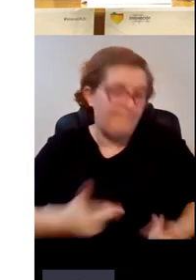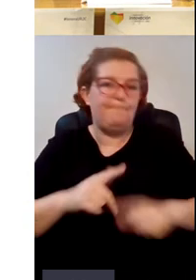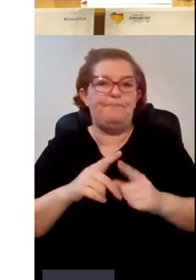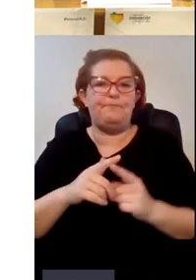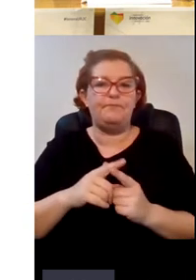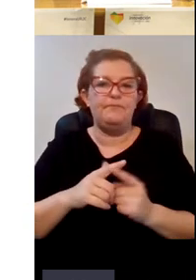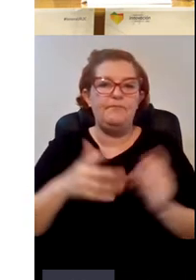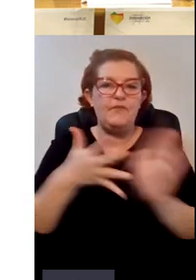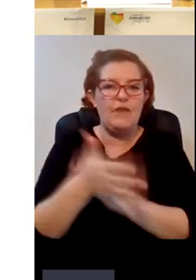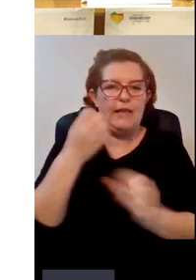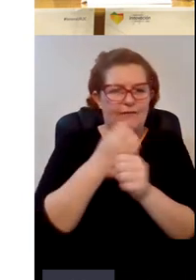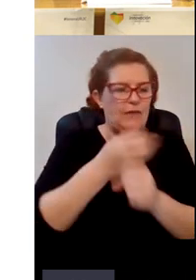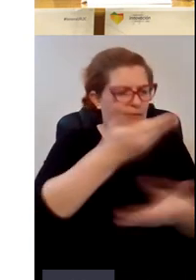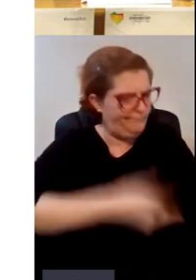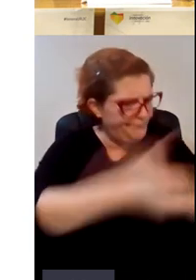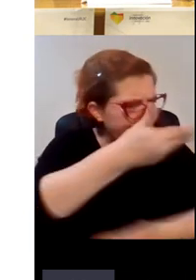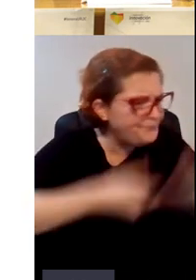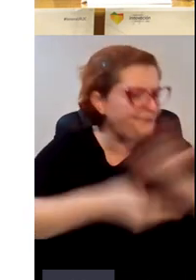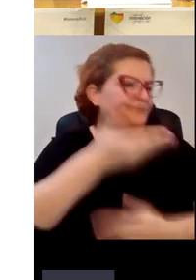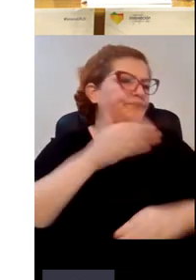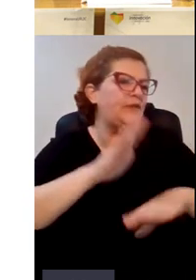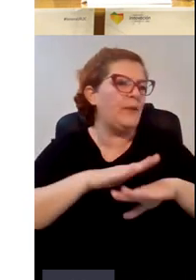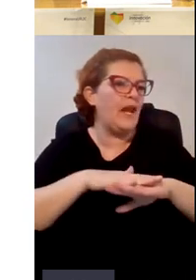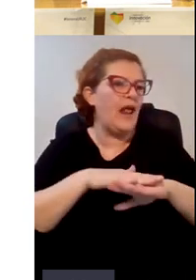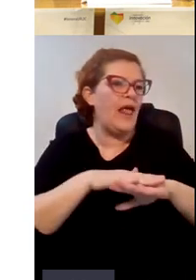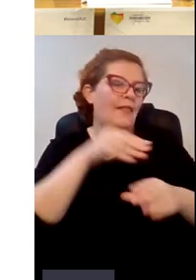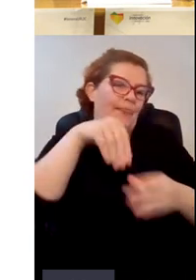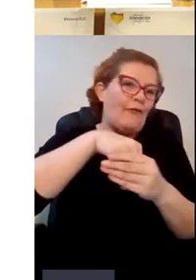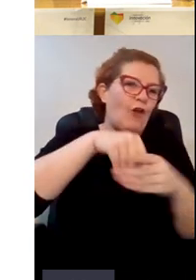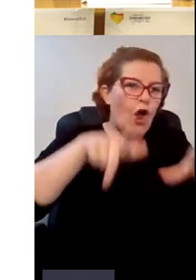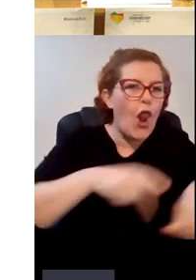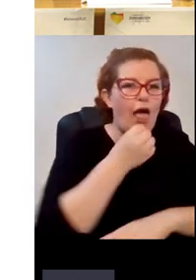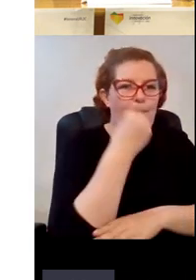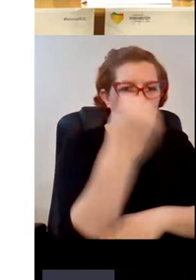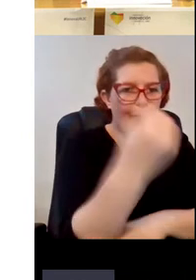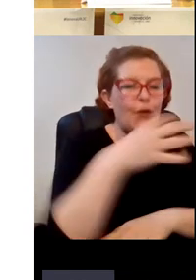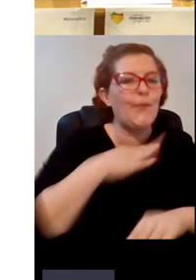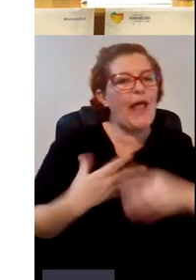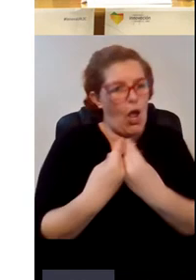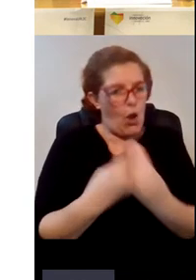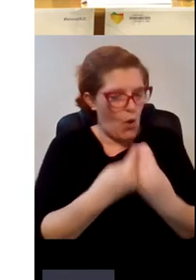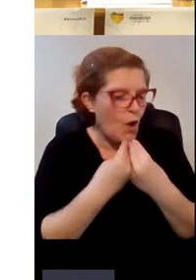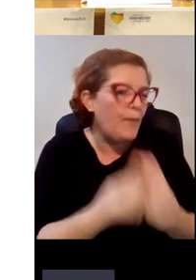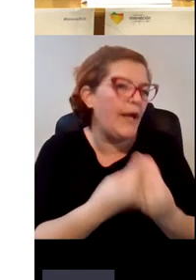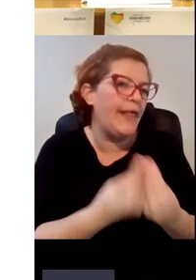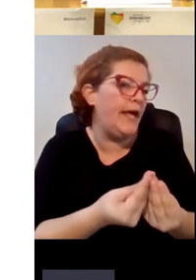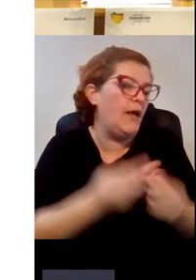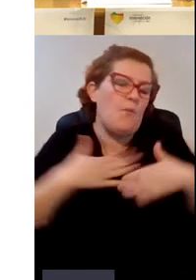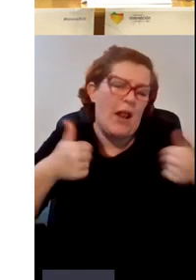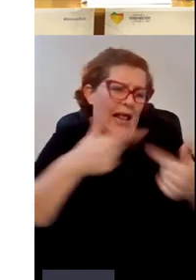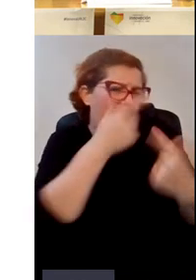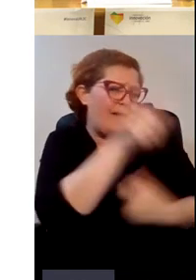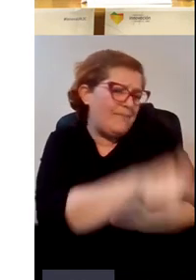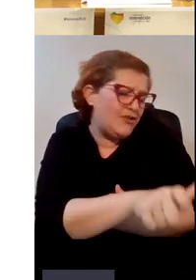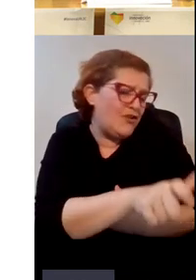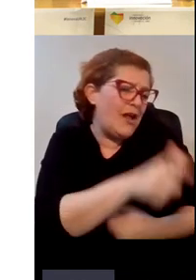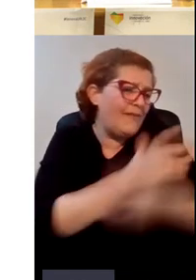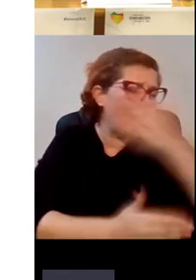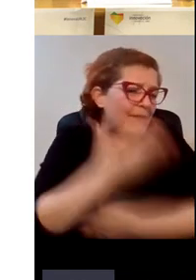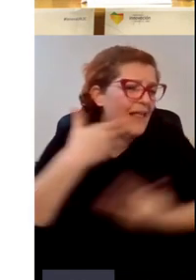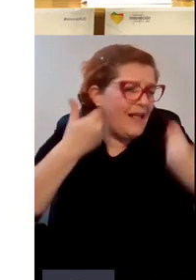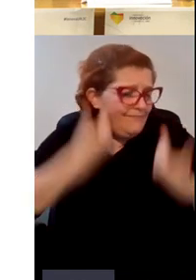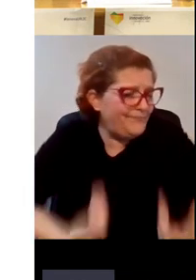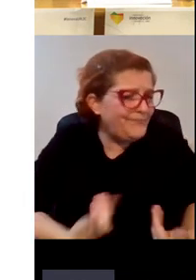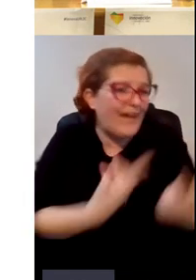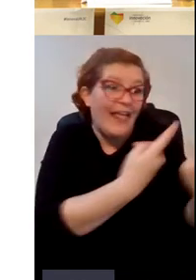trabajamos con ellos les están apoyando en el aula les pueden acompañar cualquier cosa que necesiten toda la asistencia que